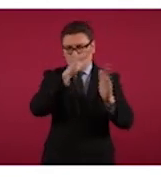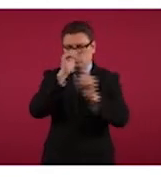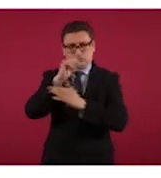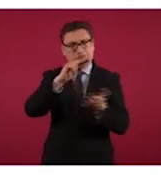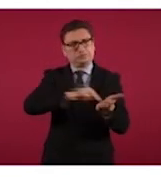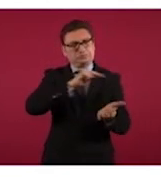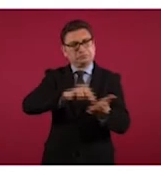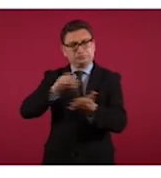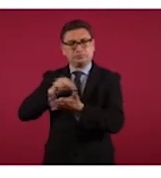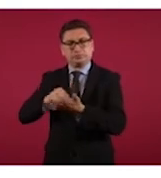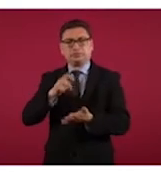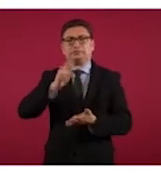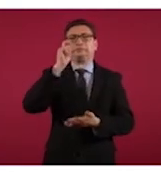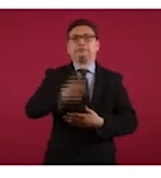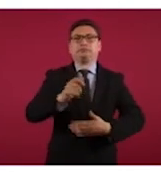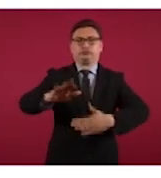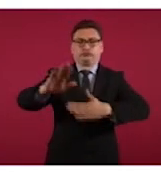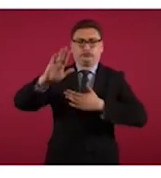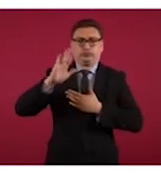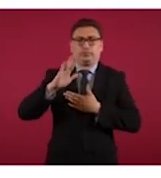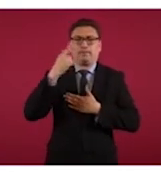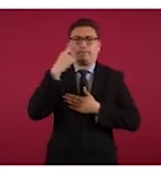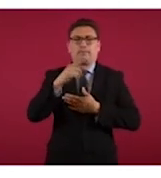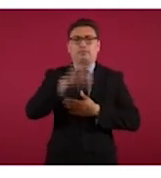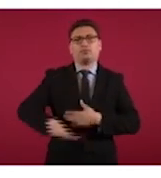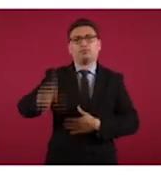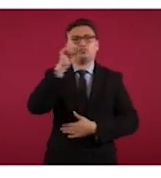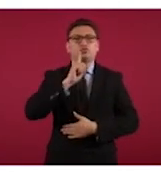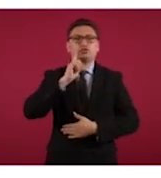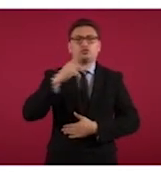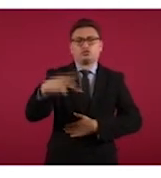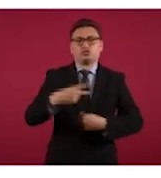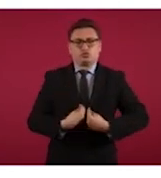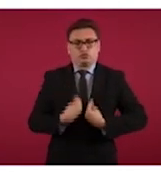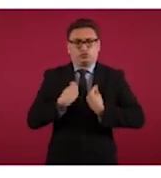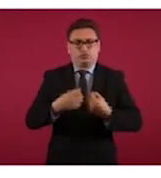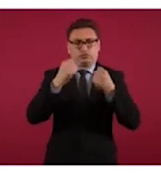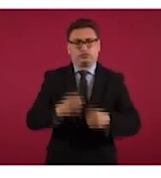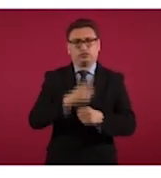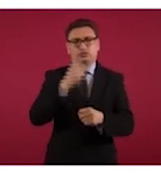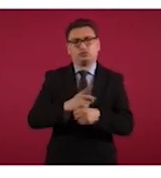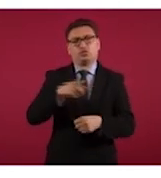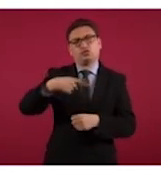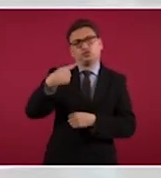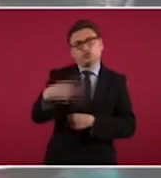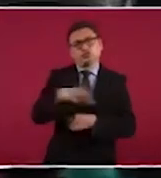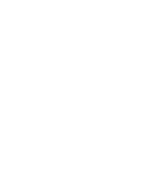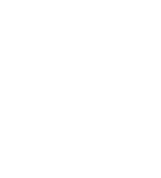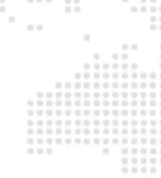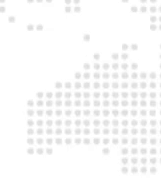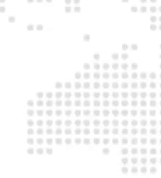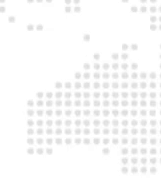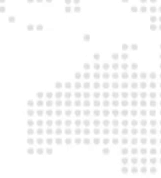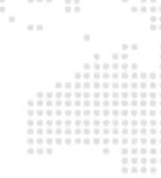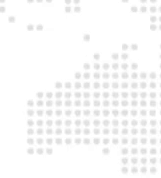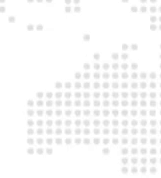que es un compromiso por la vida y la seguridad de las mujeres, para garantizar la integridad y las libertades.